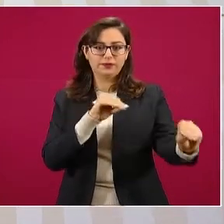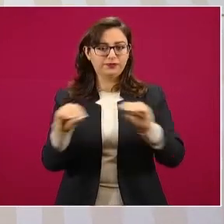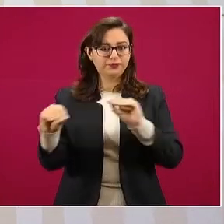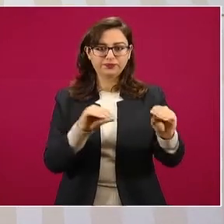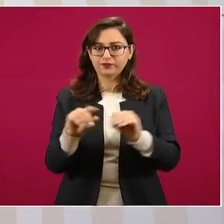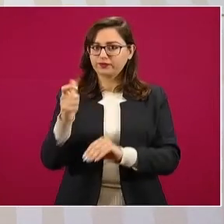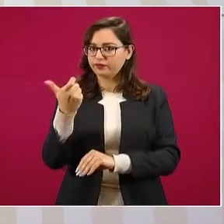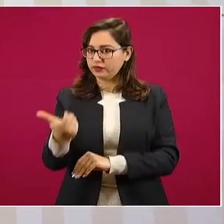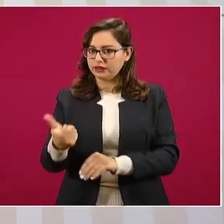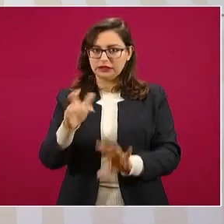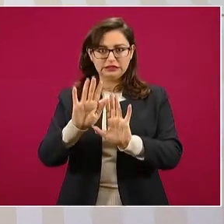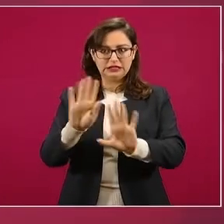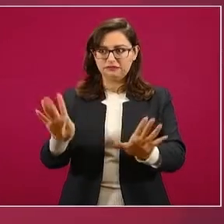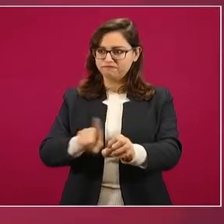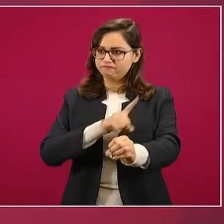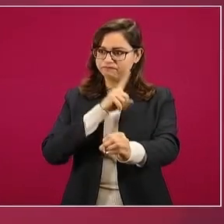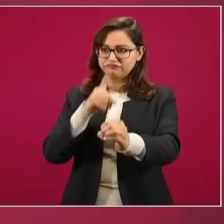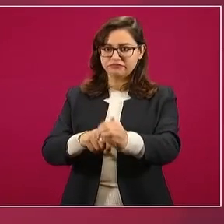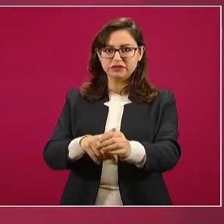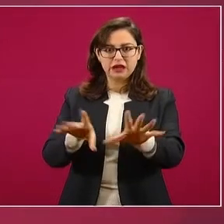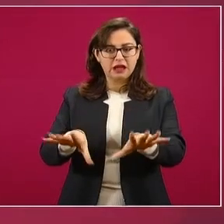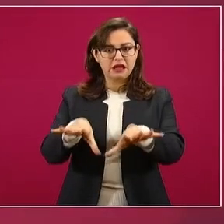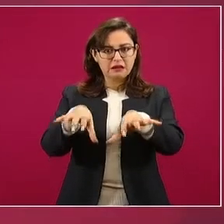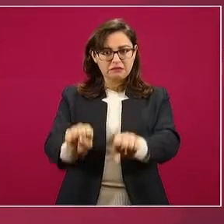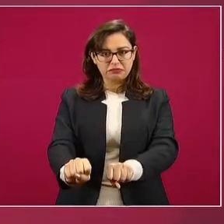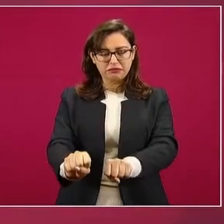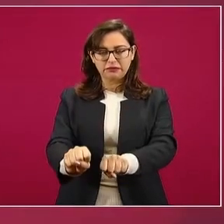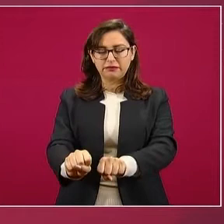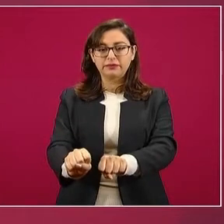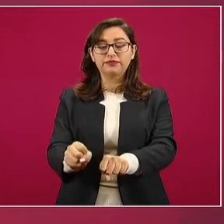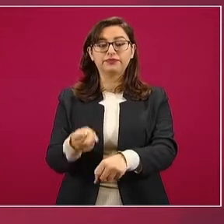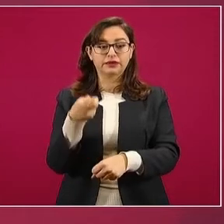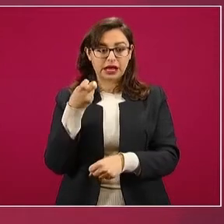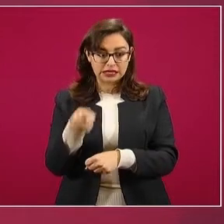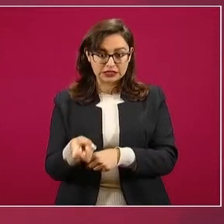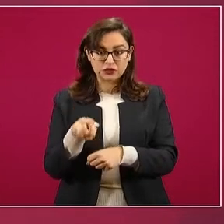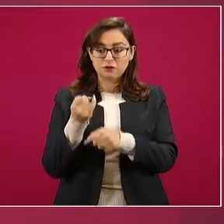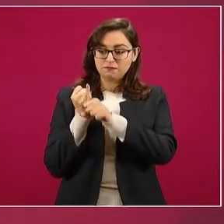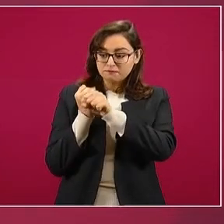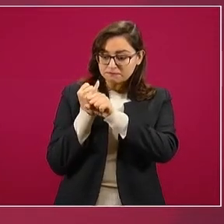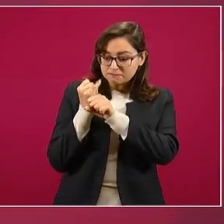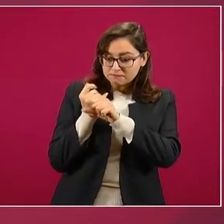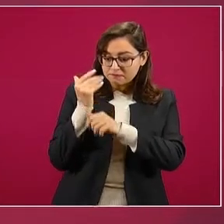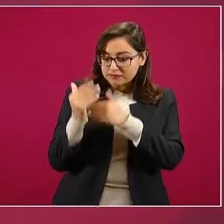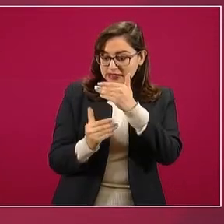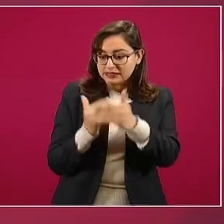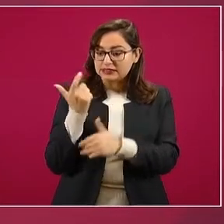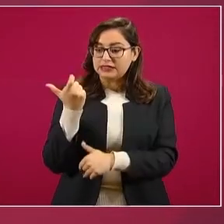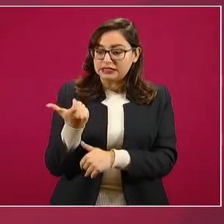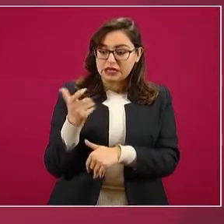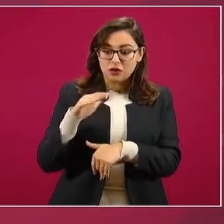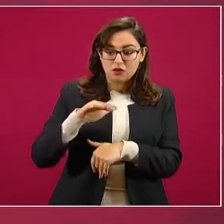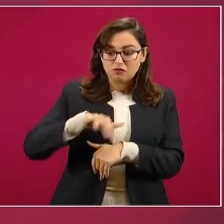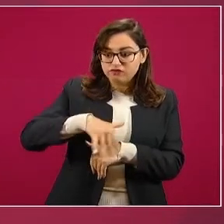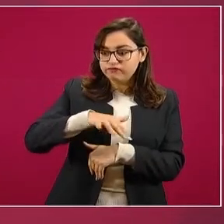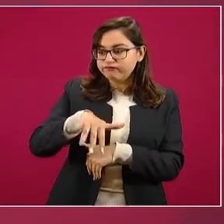la pista al dinero y cómo se está combatiendo